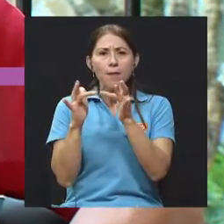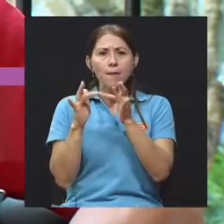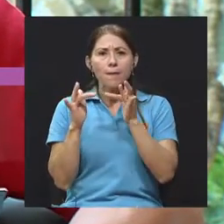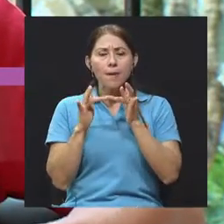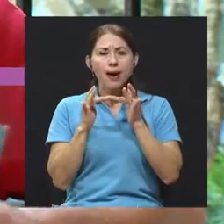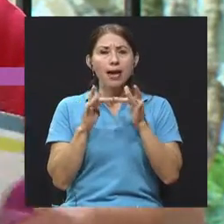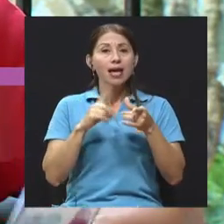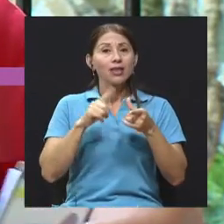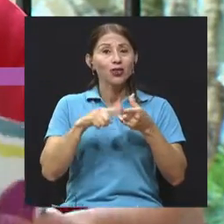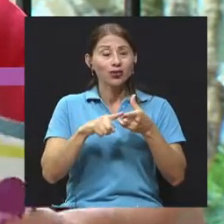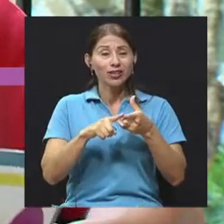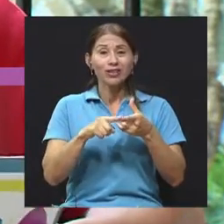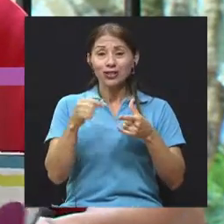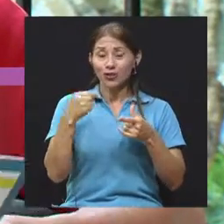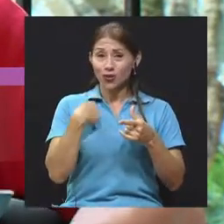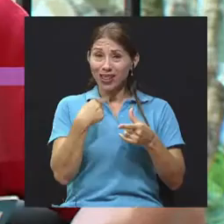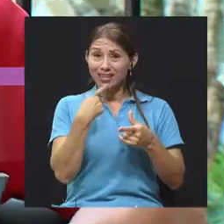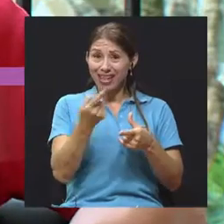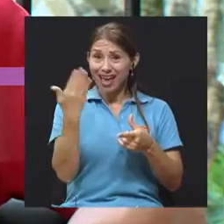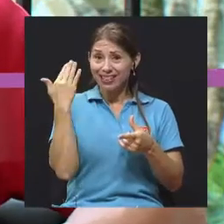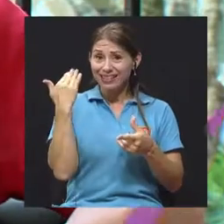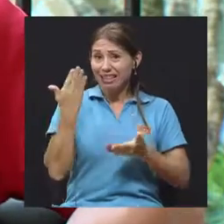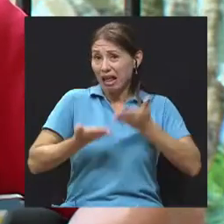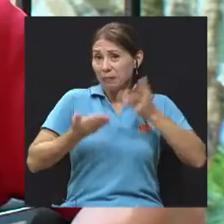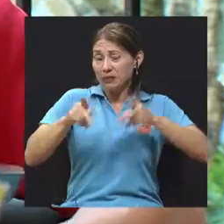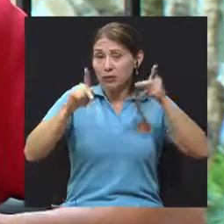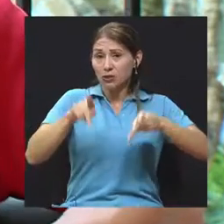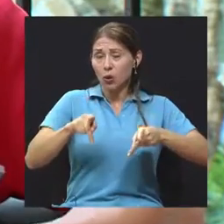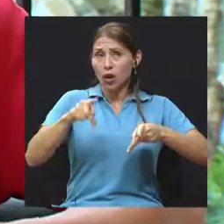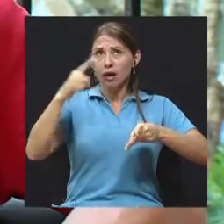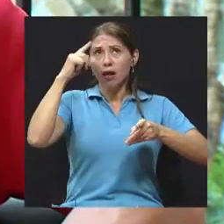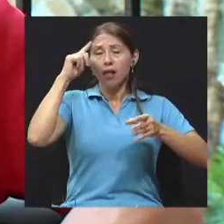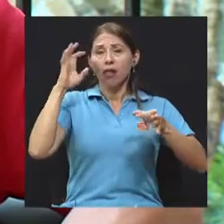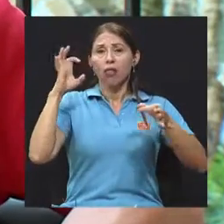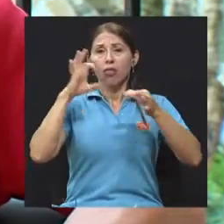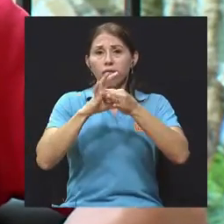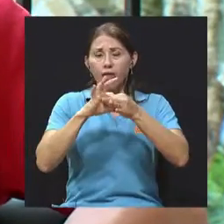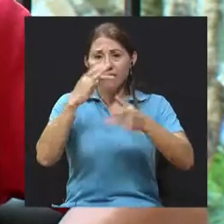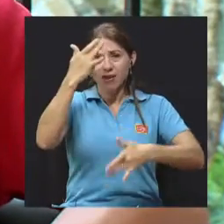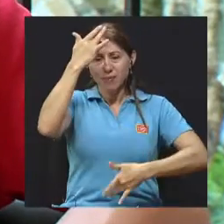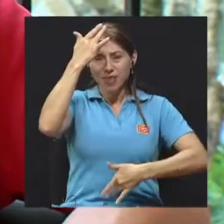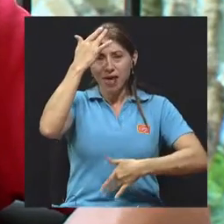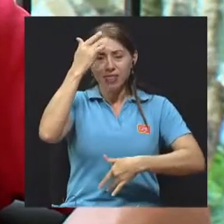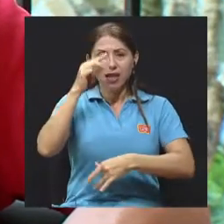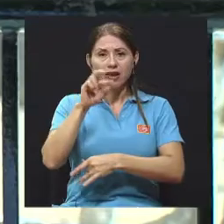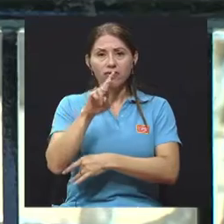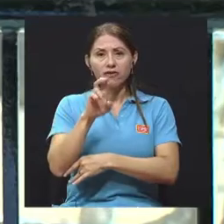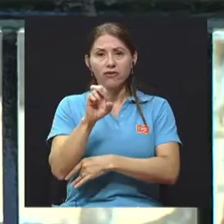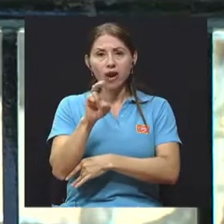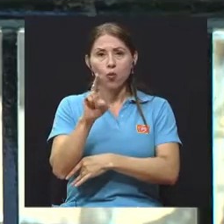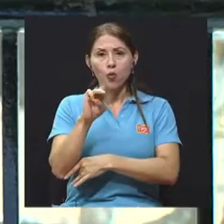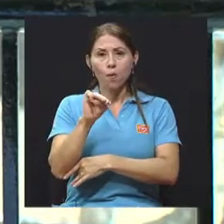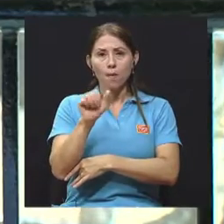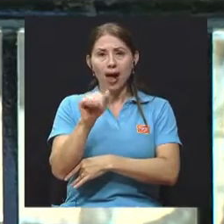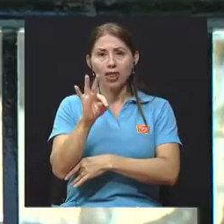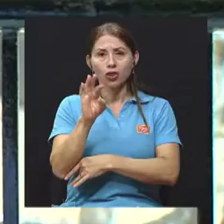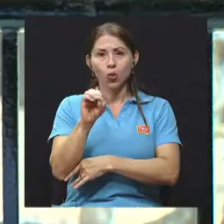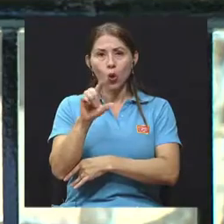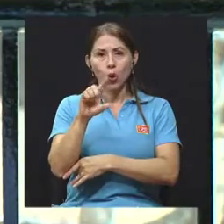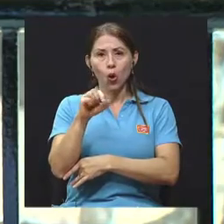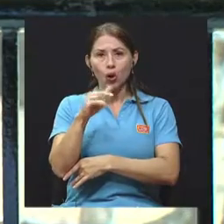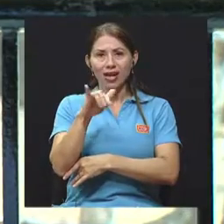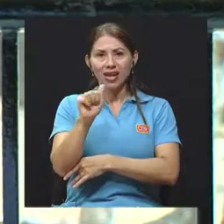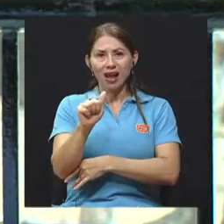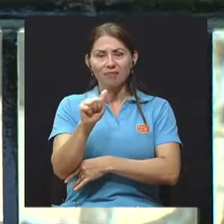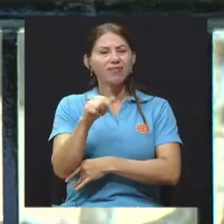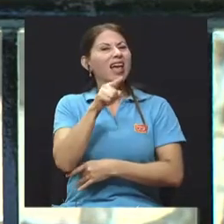un dolor monoarticular y que la gente lo asocie con una enfermedad reumatológica. ¿Cuáles son las características de este dolor articular? Ok, es una muy buena